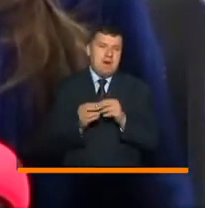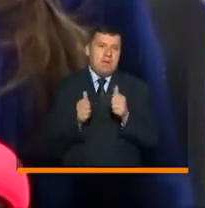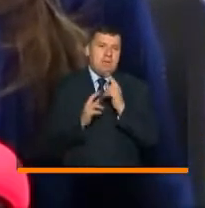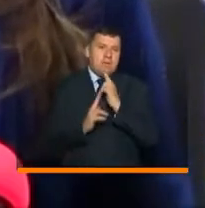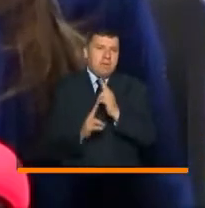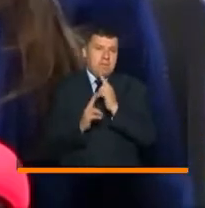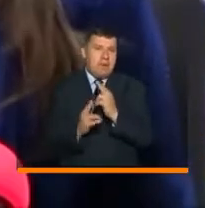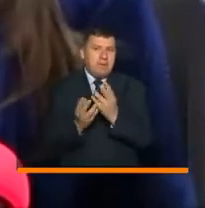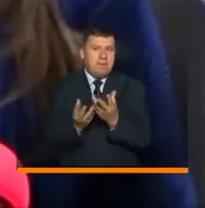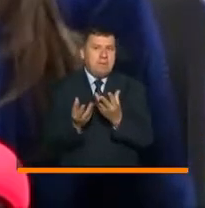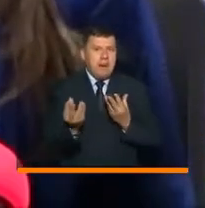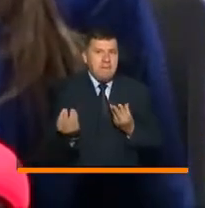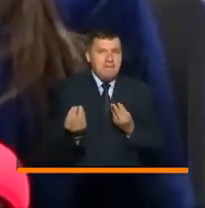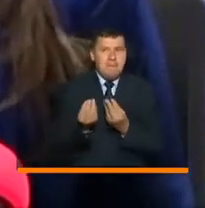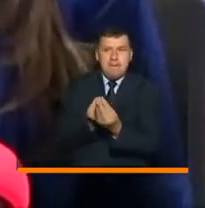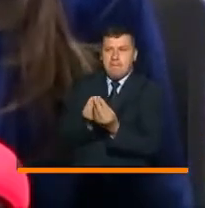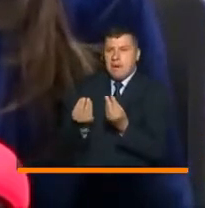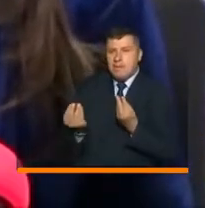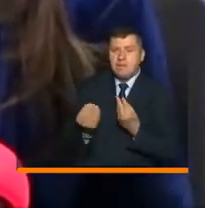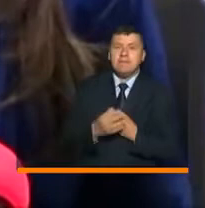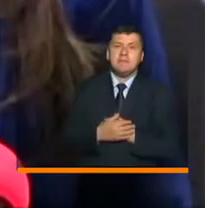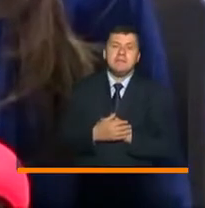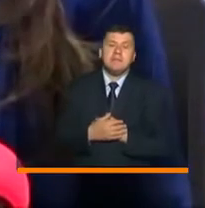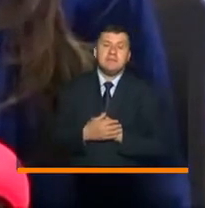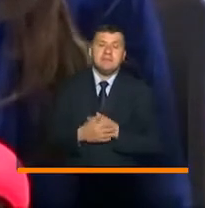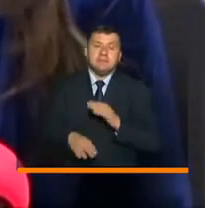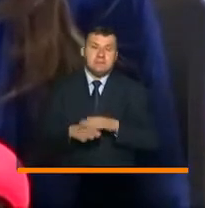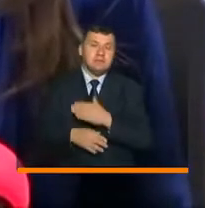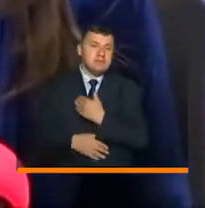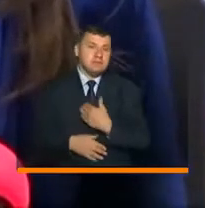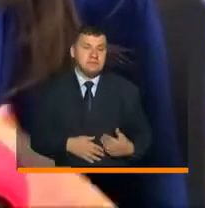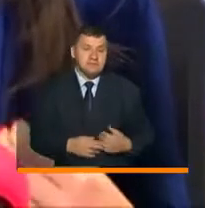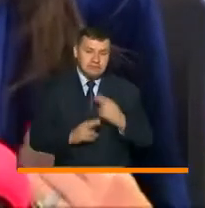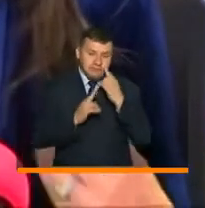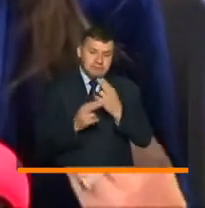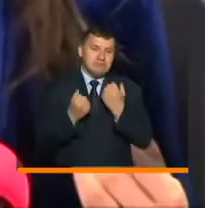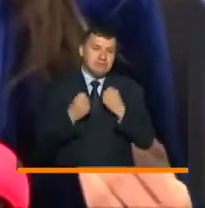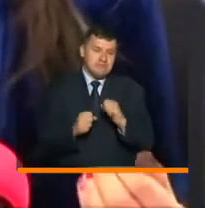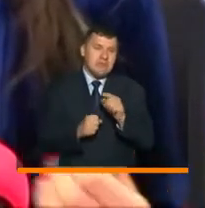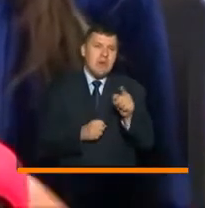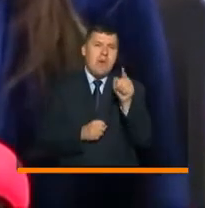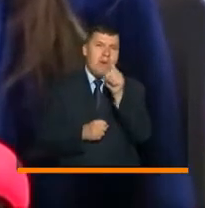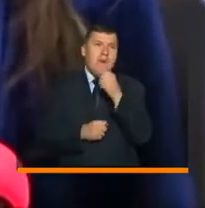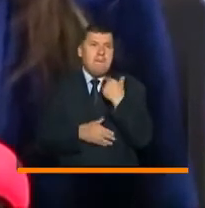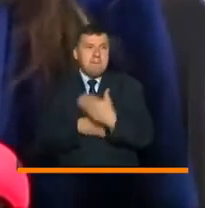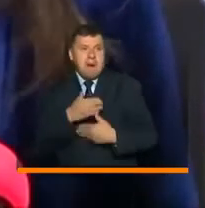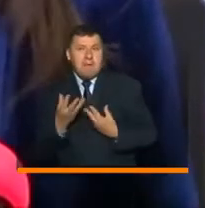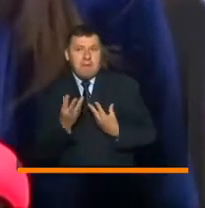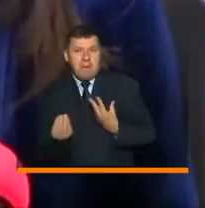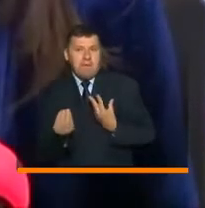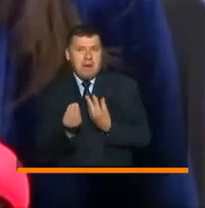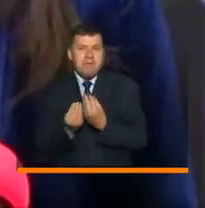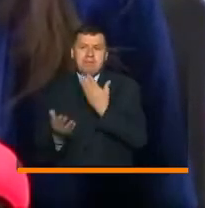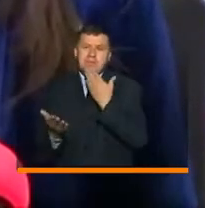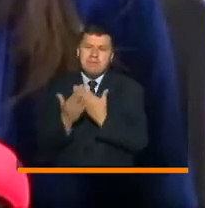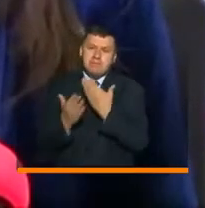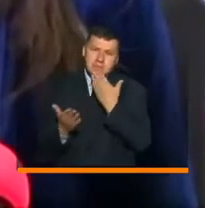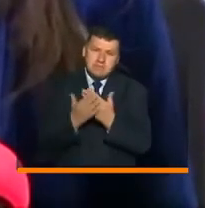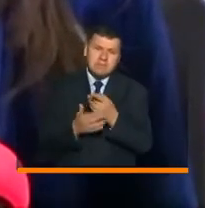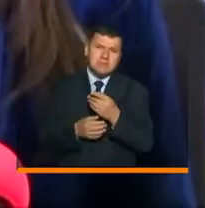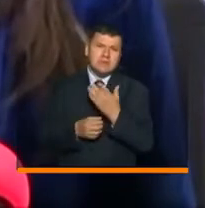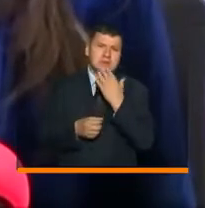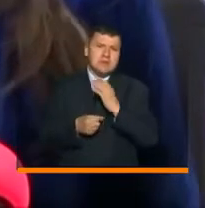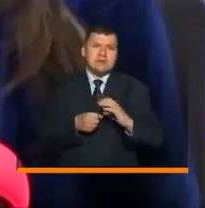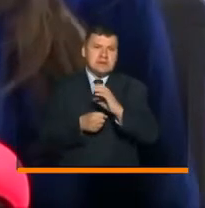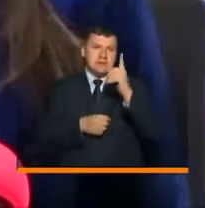buenos resultados de alternancia en todas las regiones. Y en ese sentido, presidente, hay que reconocer los esfuerzos de quienes van avanzando, agradecer muchísimo a